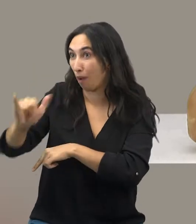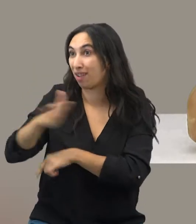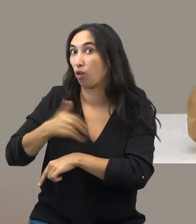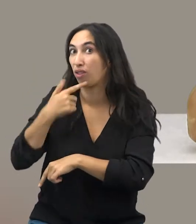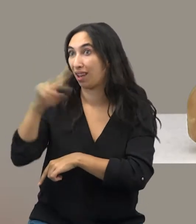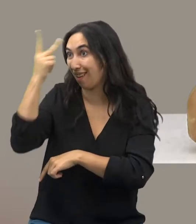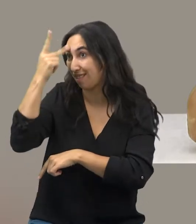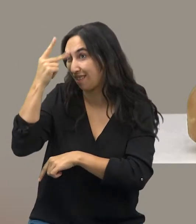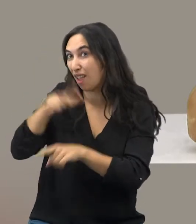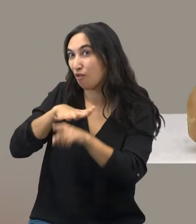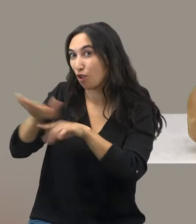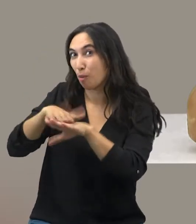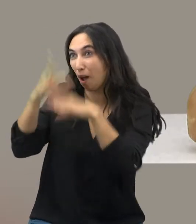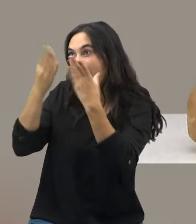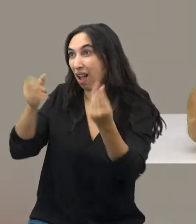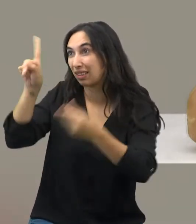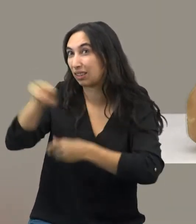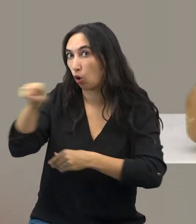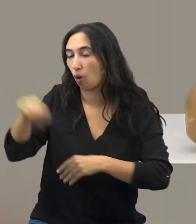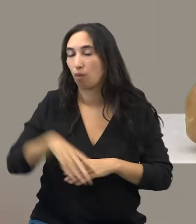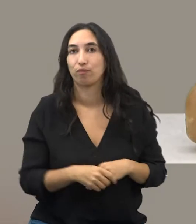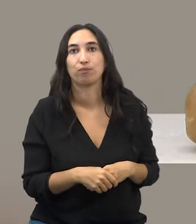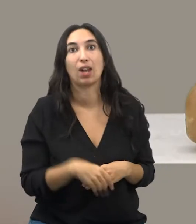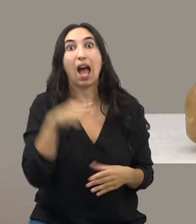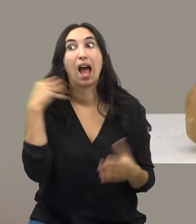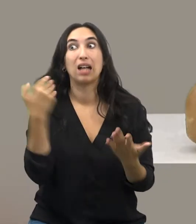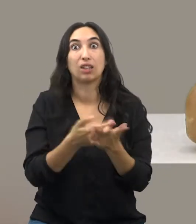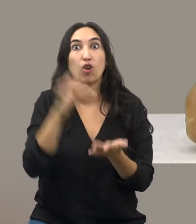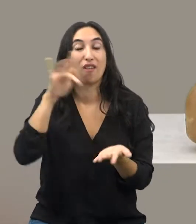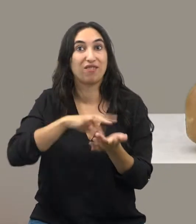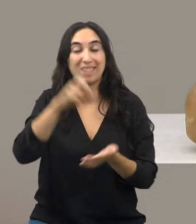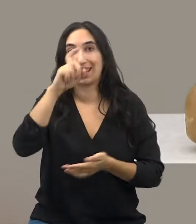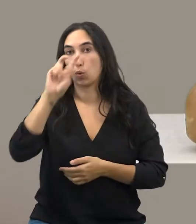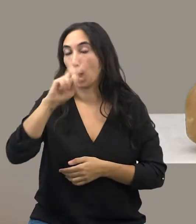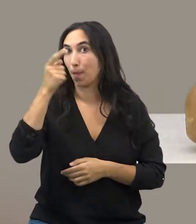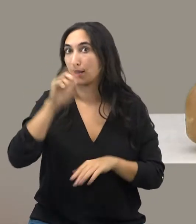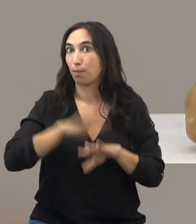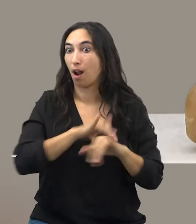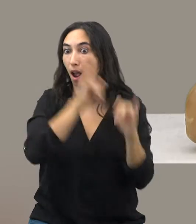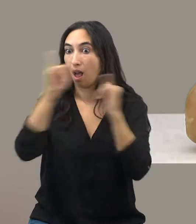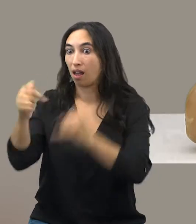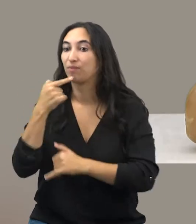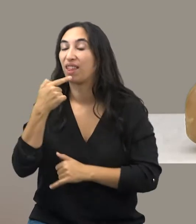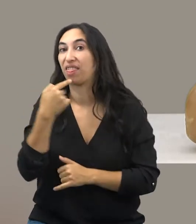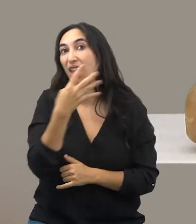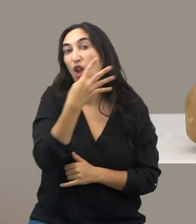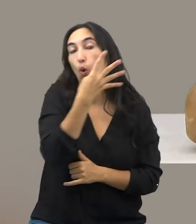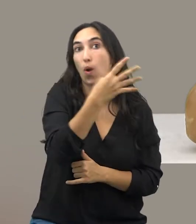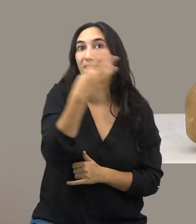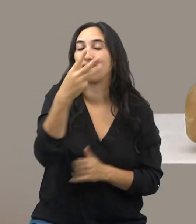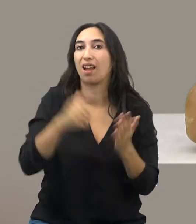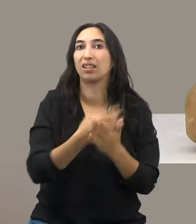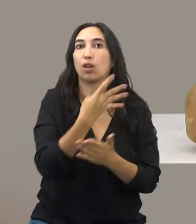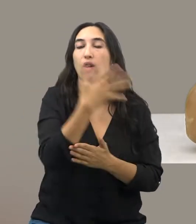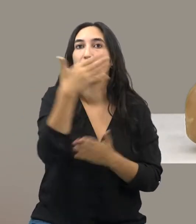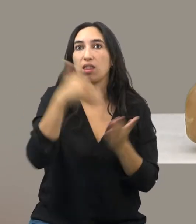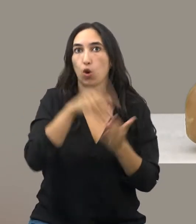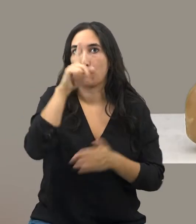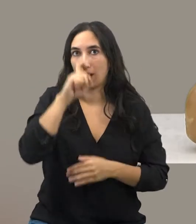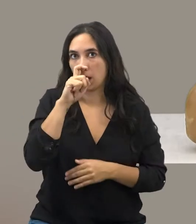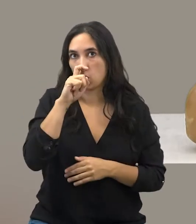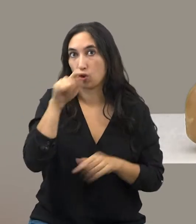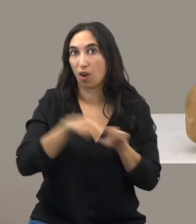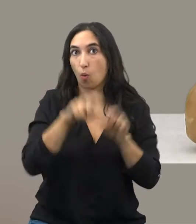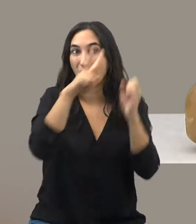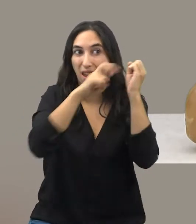existente en Europa, es decir, los neandertales. Hasta el momento, las fechas más antiguas para nuestra llegada rondan los 43.000 y 45.000